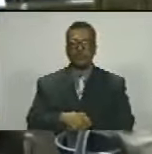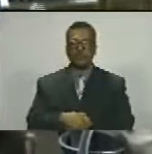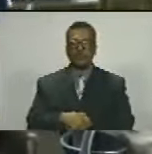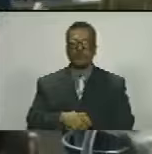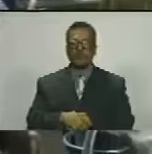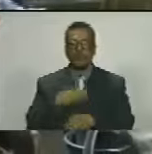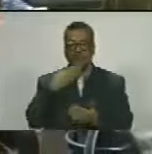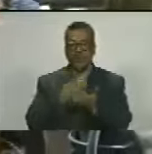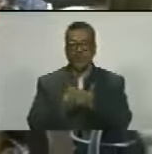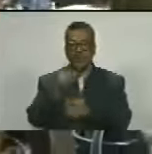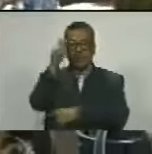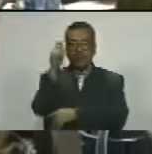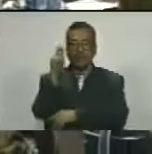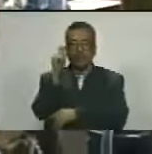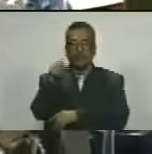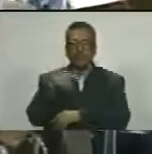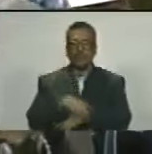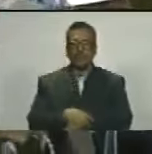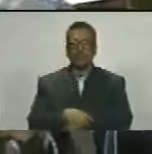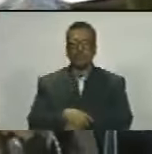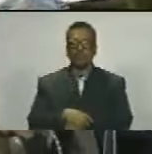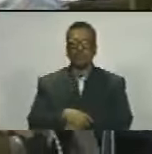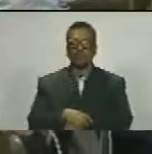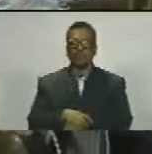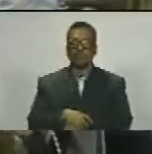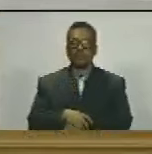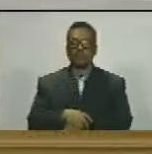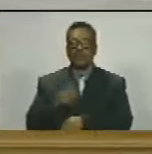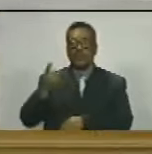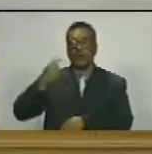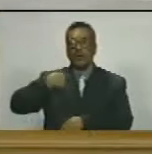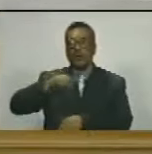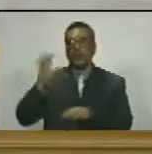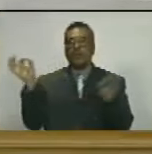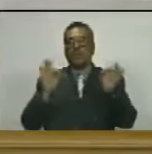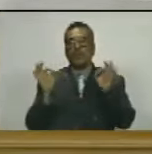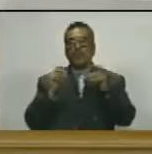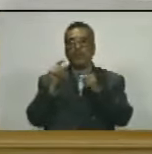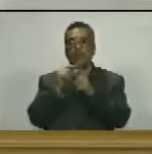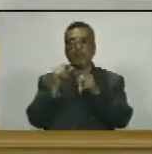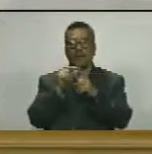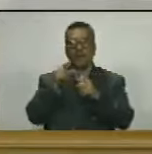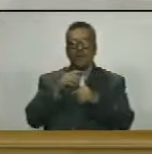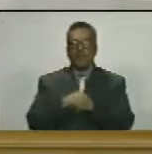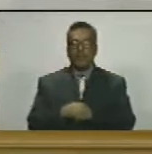gracias diputado no tenemos a nadie más no tengan derecho a palabra